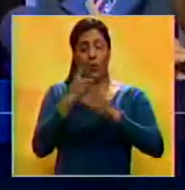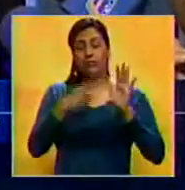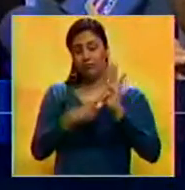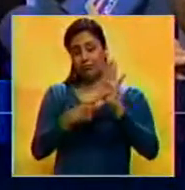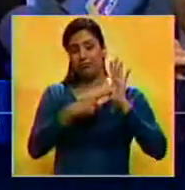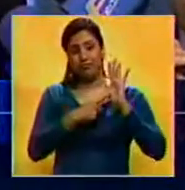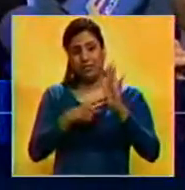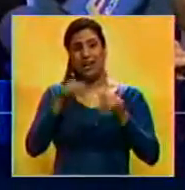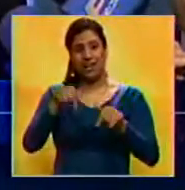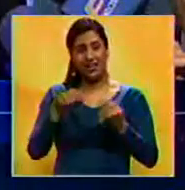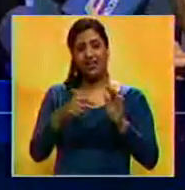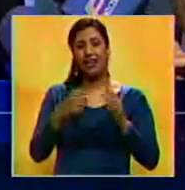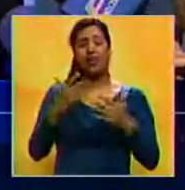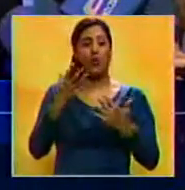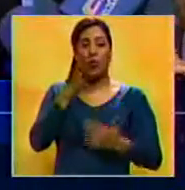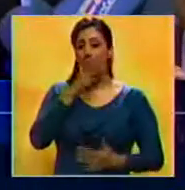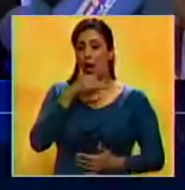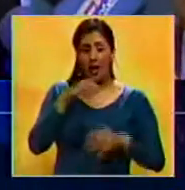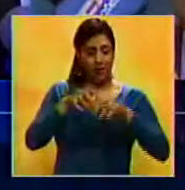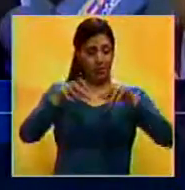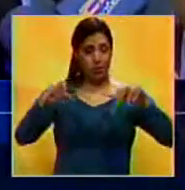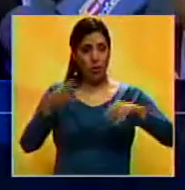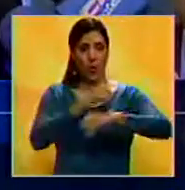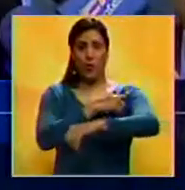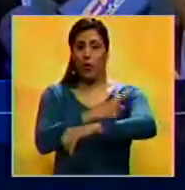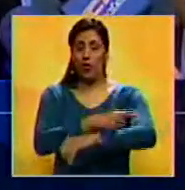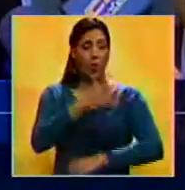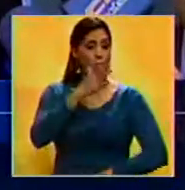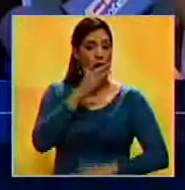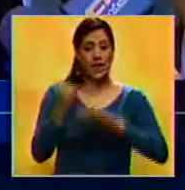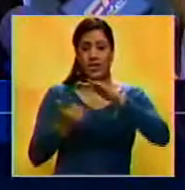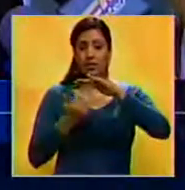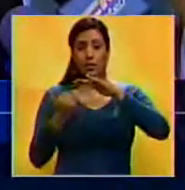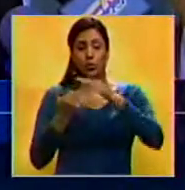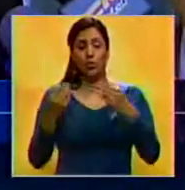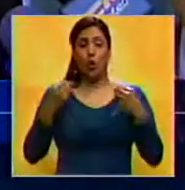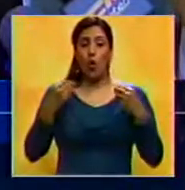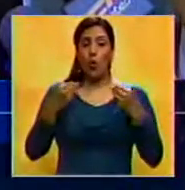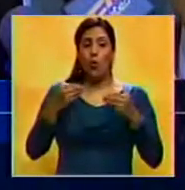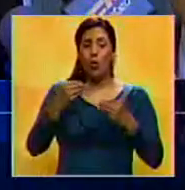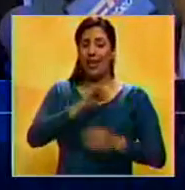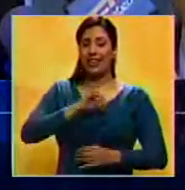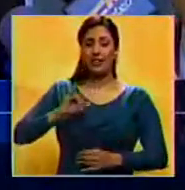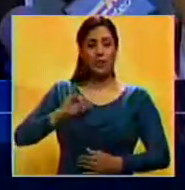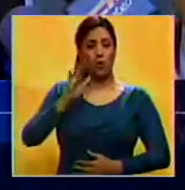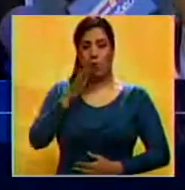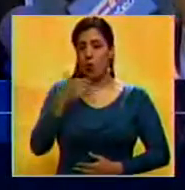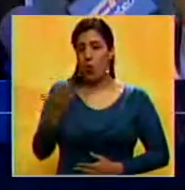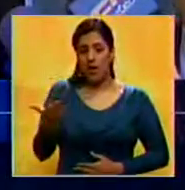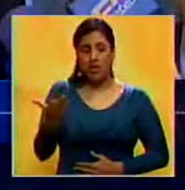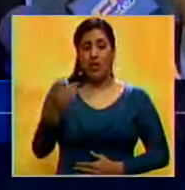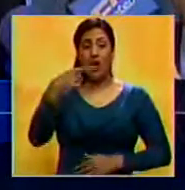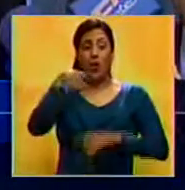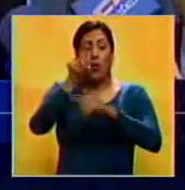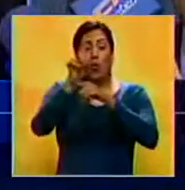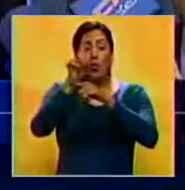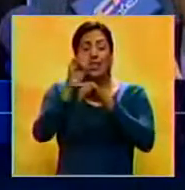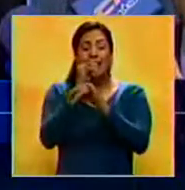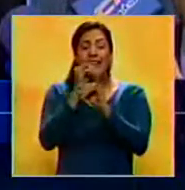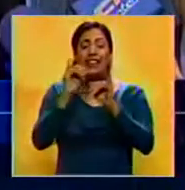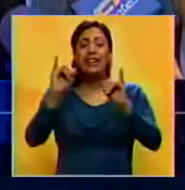demostrado con esta situación. No hay separación de poderes, no hay instituciones públicas, autónomas, independientes. La única institución